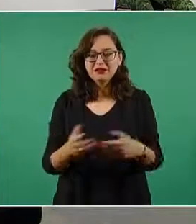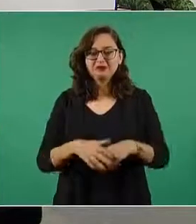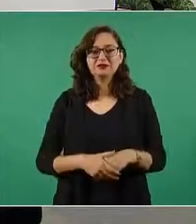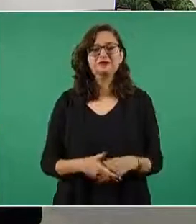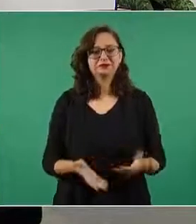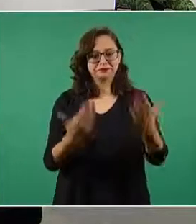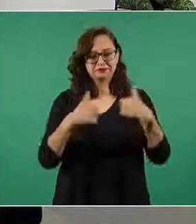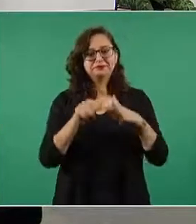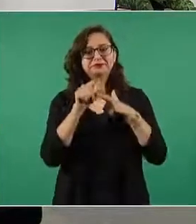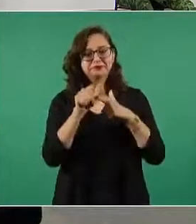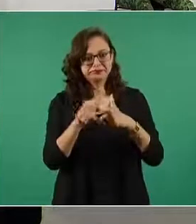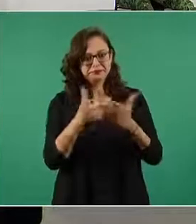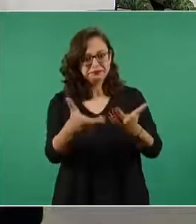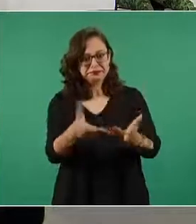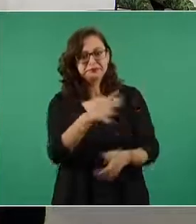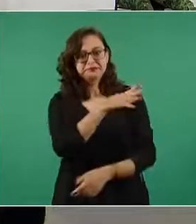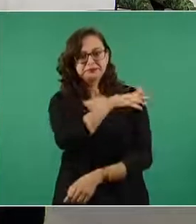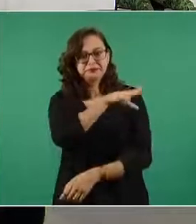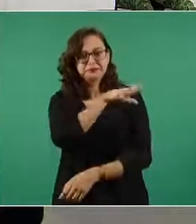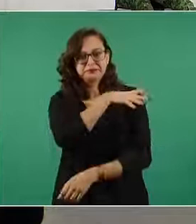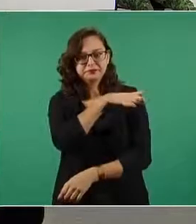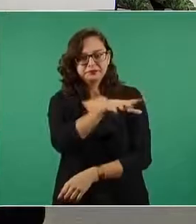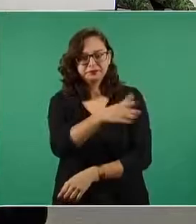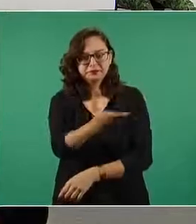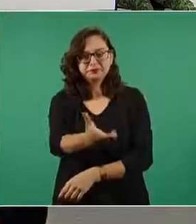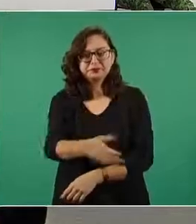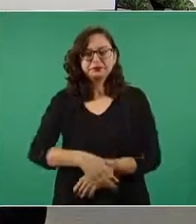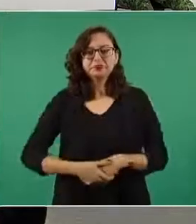Adelante, general Permiso, señor presidente